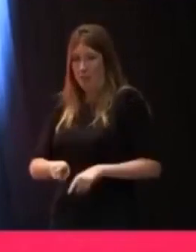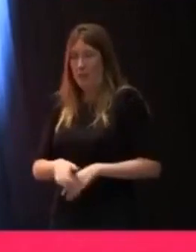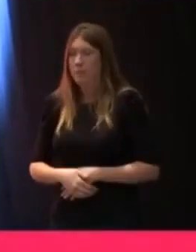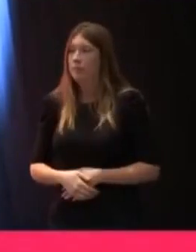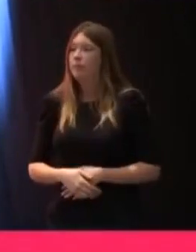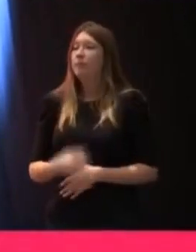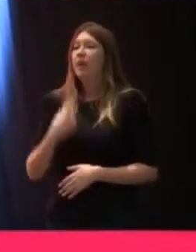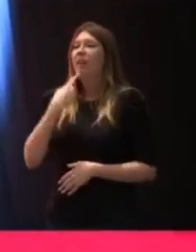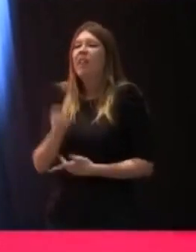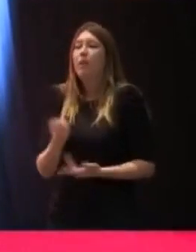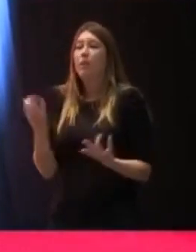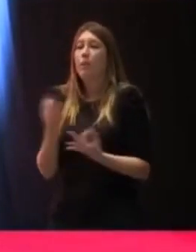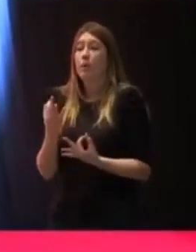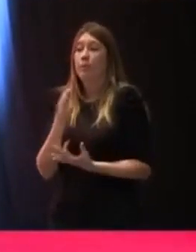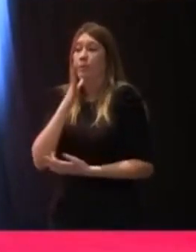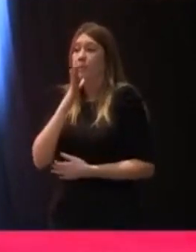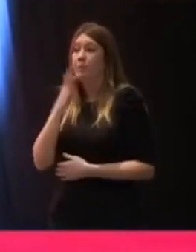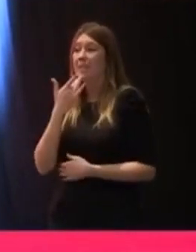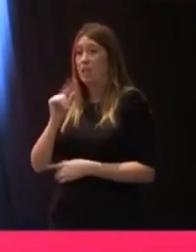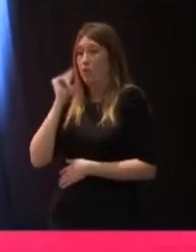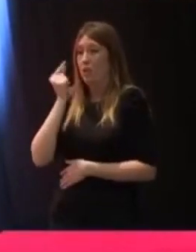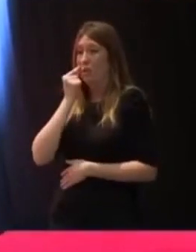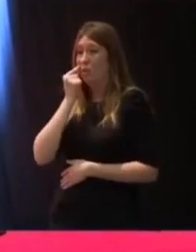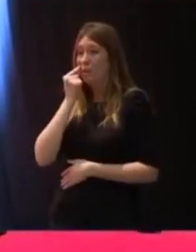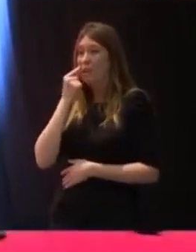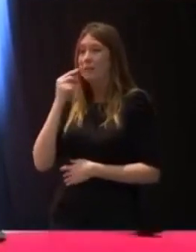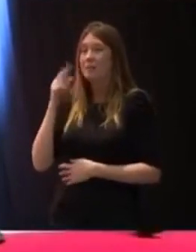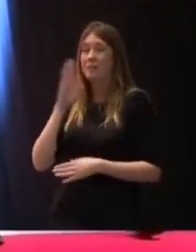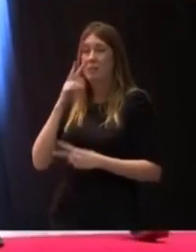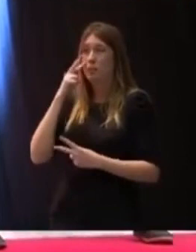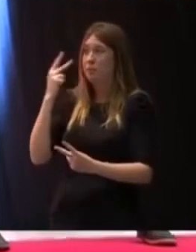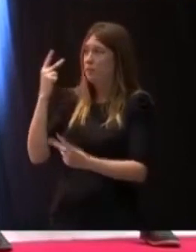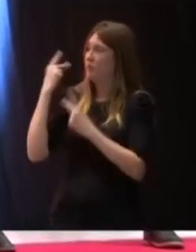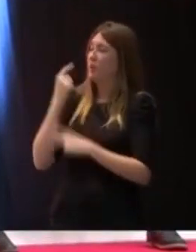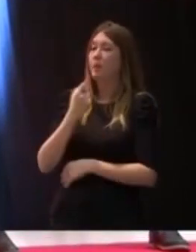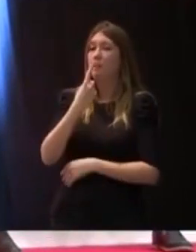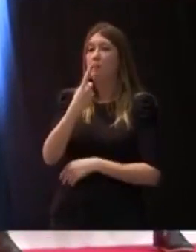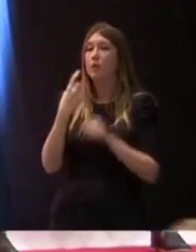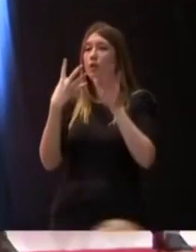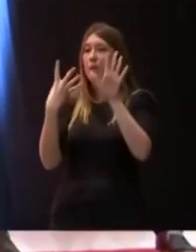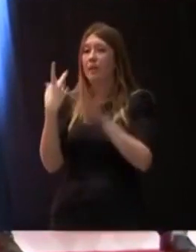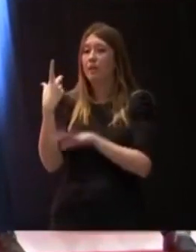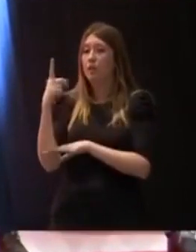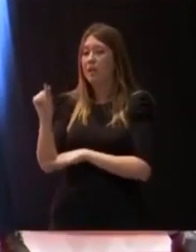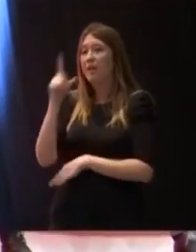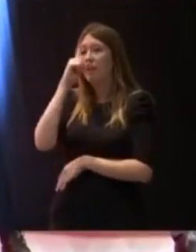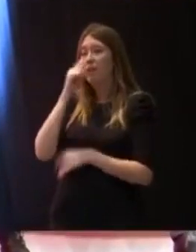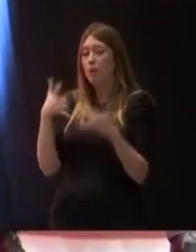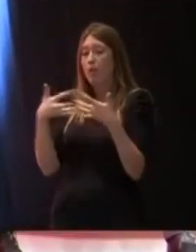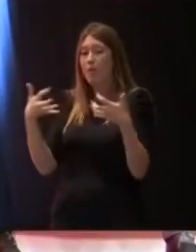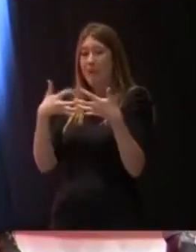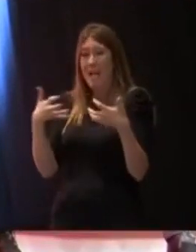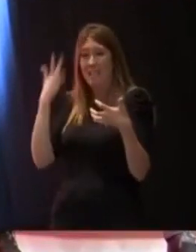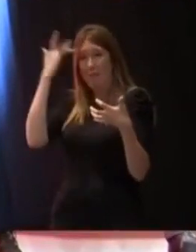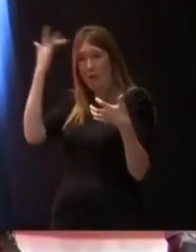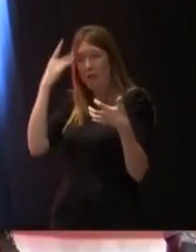¿Por qué digo esto? Porque, si os fijáis, hasta incluso rememorando ese 1910, recuerdo una frase de Ortega y